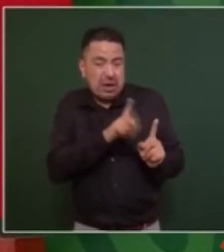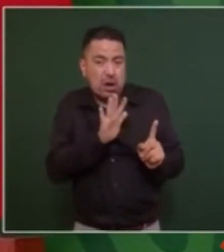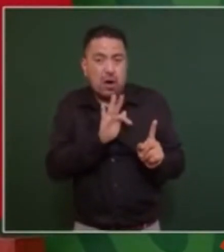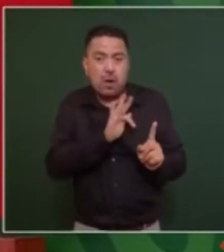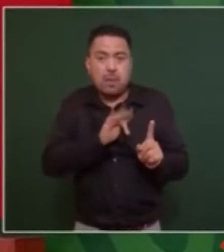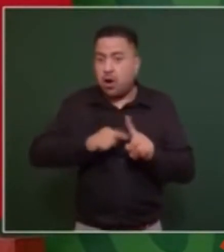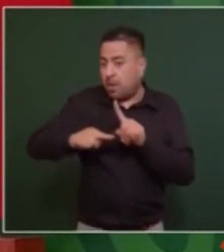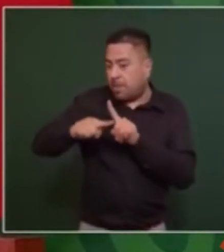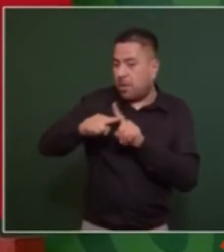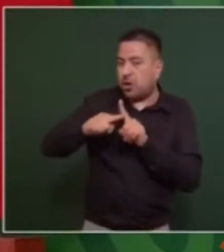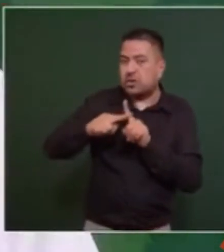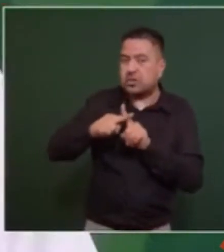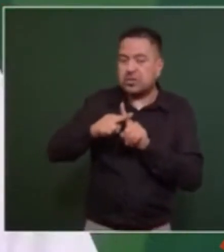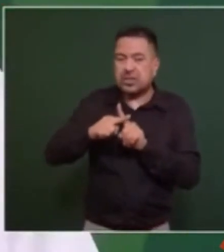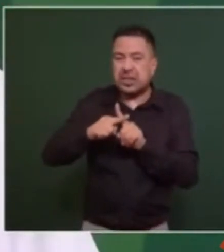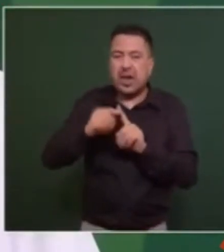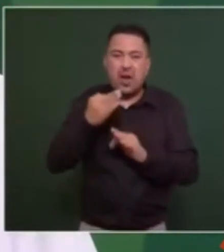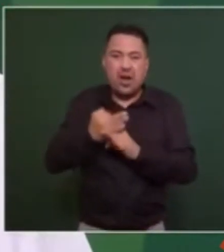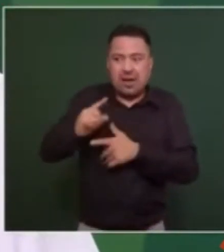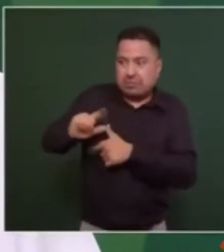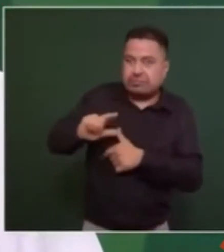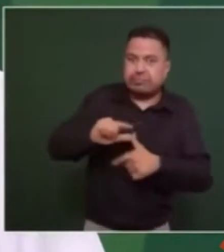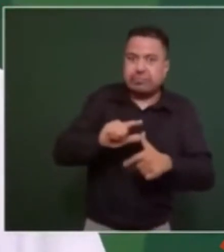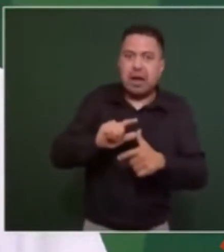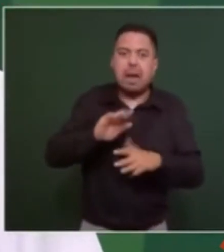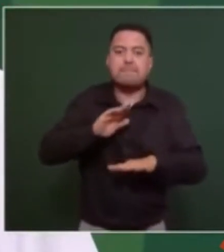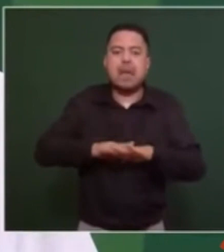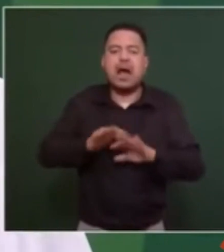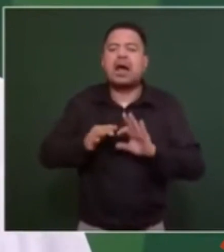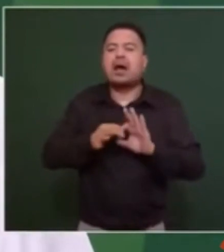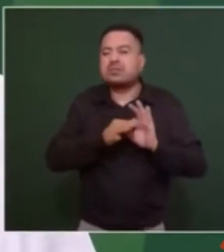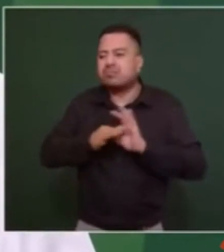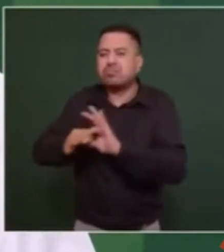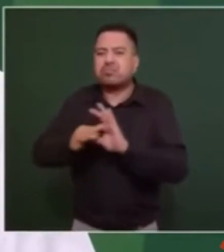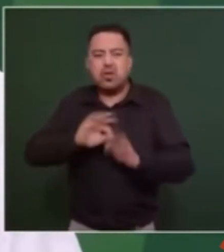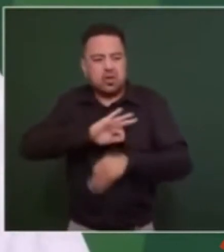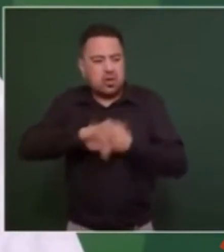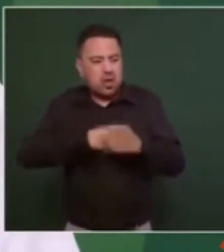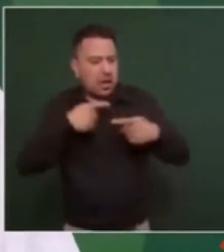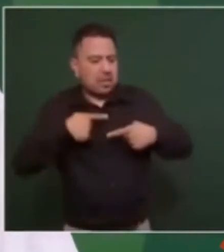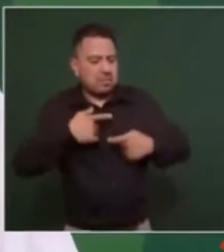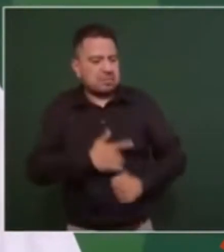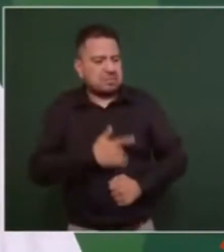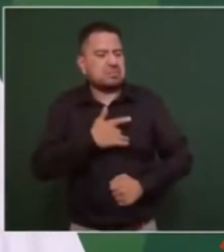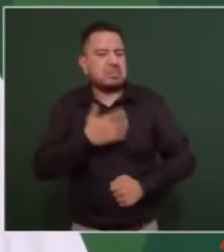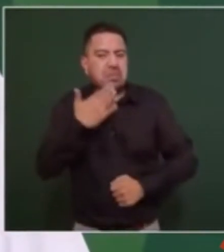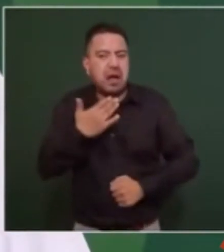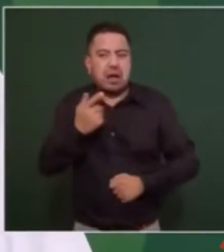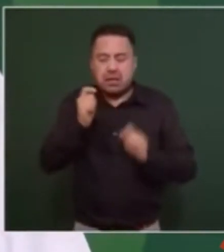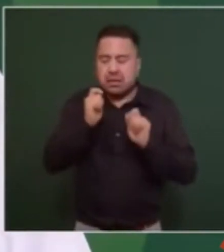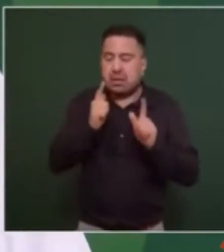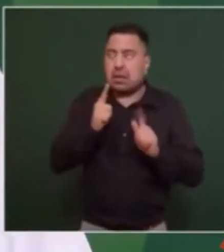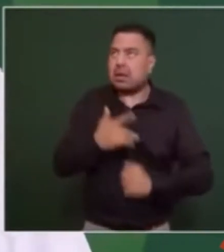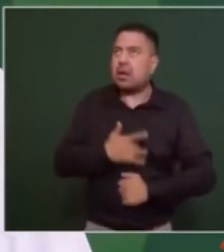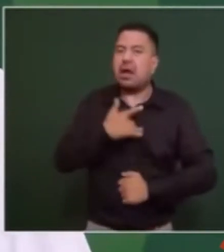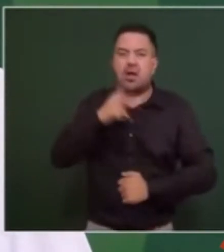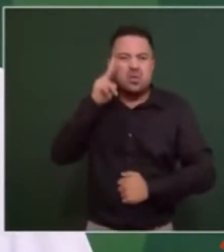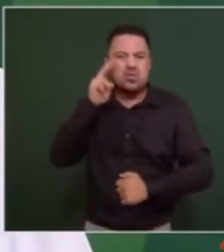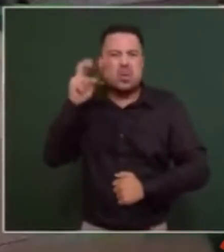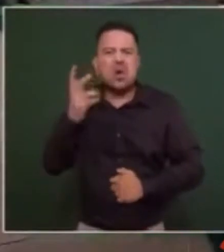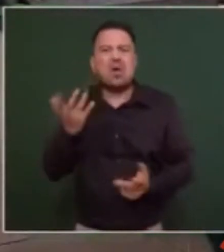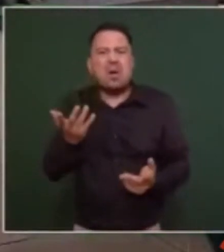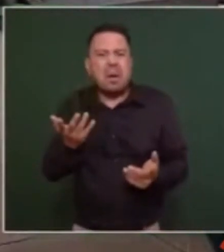positivo, este meteoro. Nos ha unido. Y por otra parte, nos ha despertado en nuestra ilusión